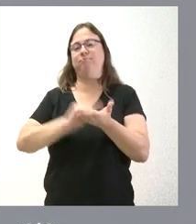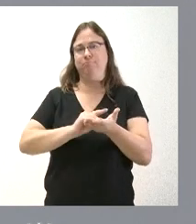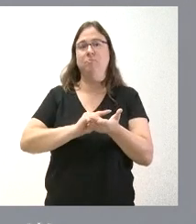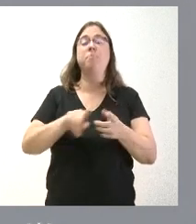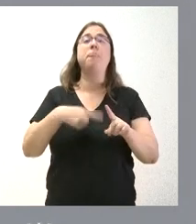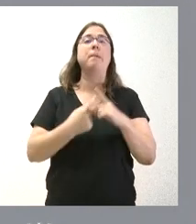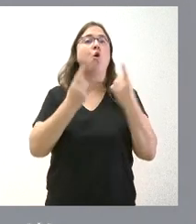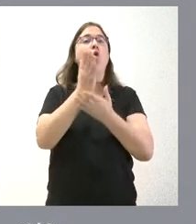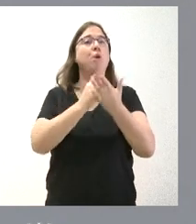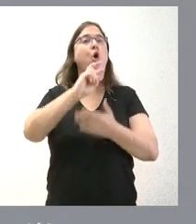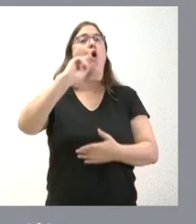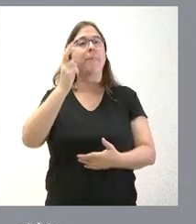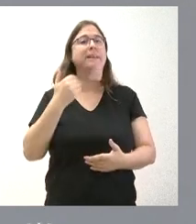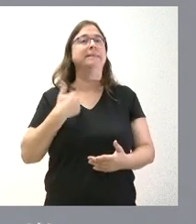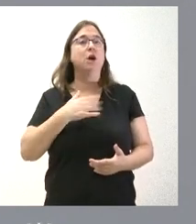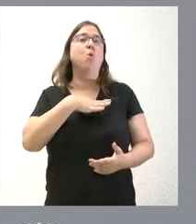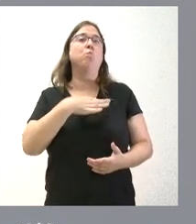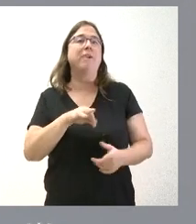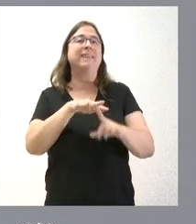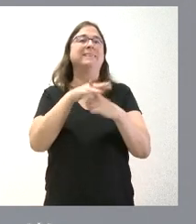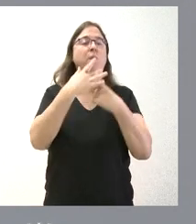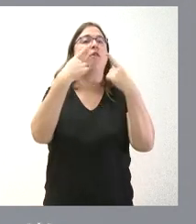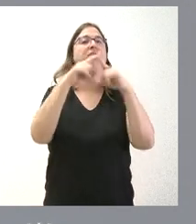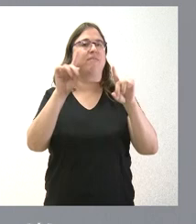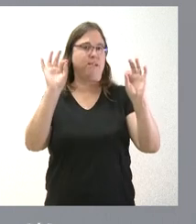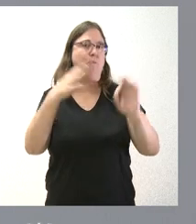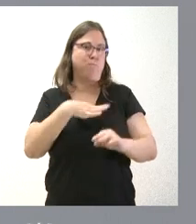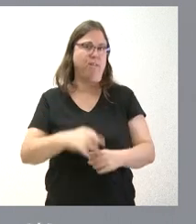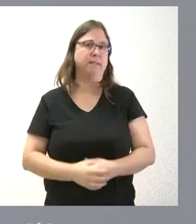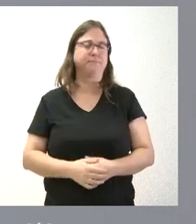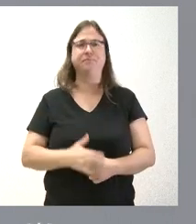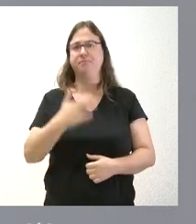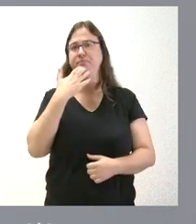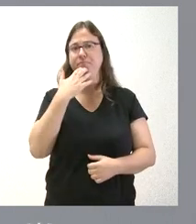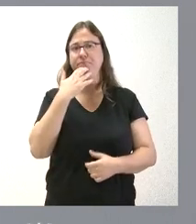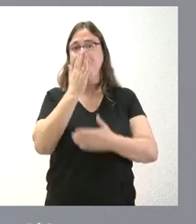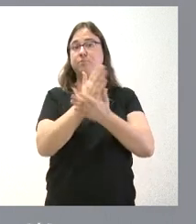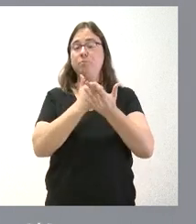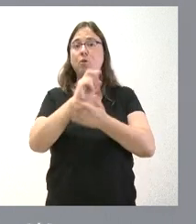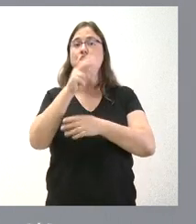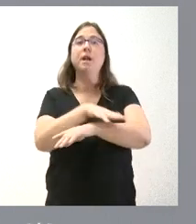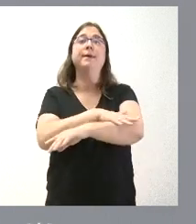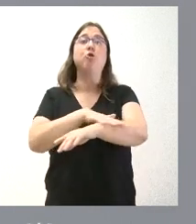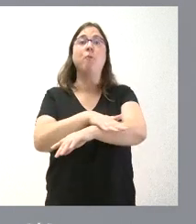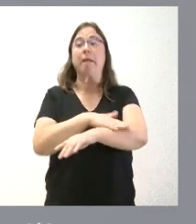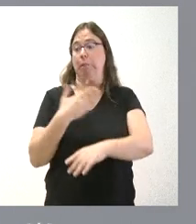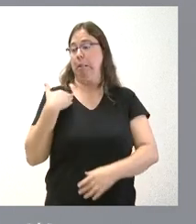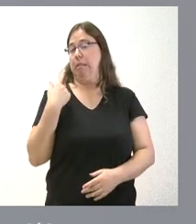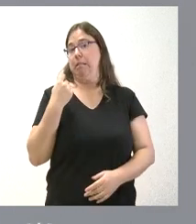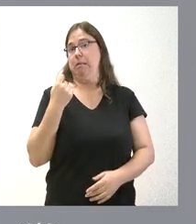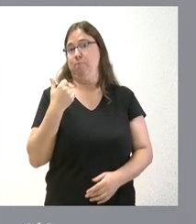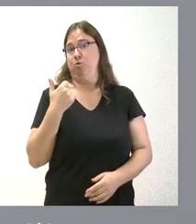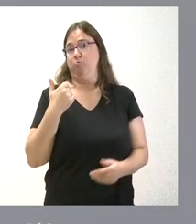hay otras comunidades autónomas que pueden tener unas circunstancias distintas de la nuestra. Hay comunidades autónomas con gobiernos recién formados, que